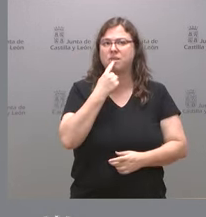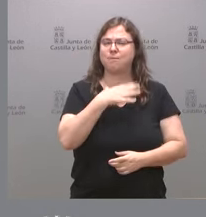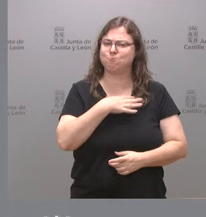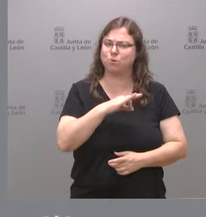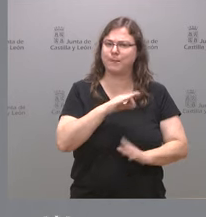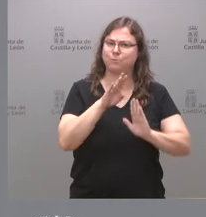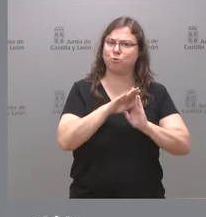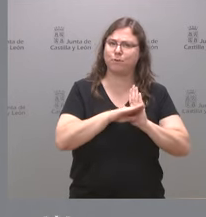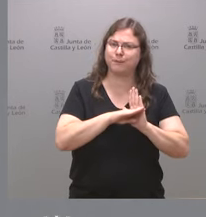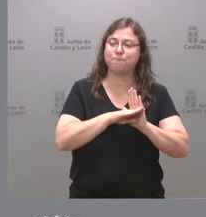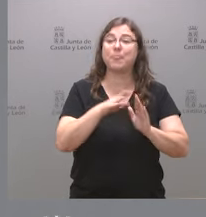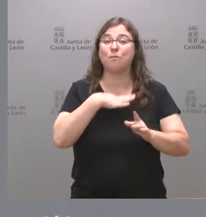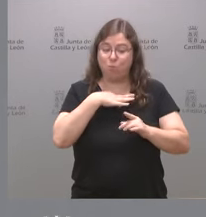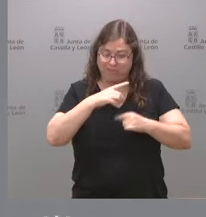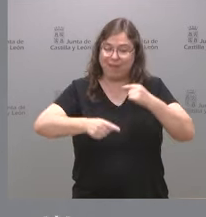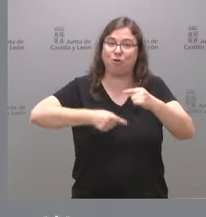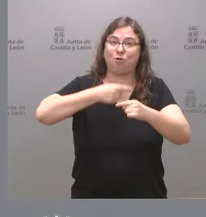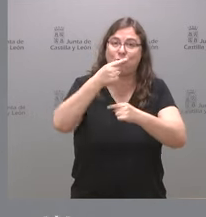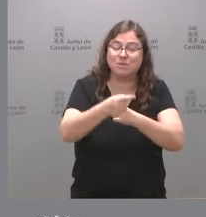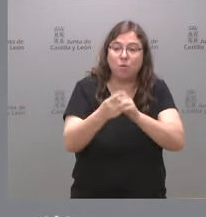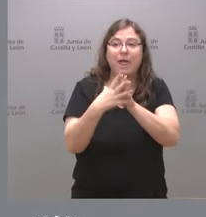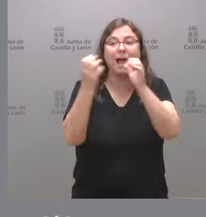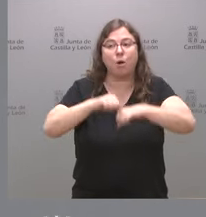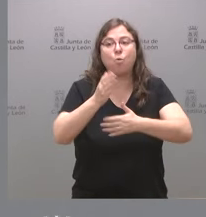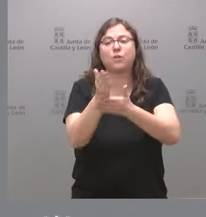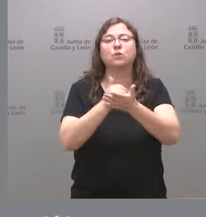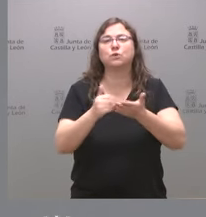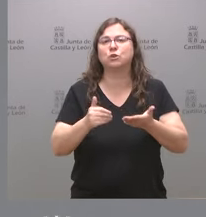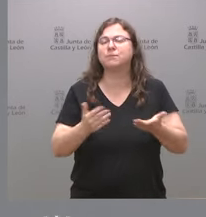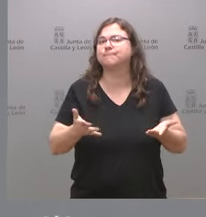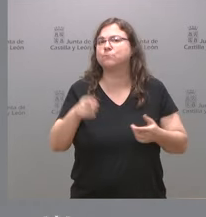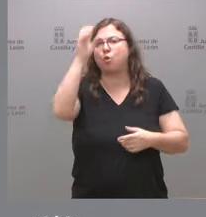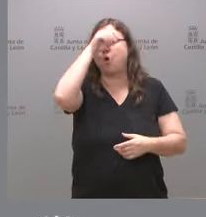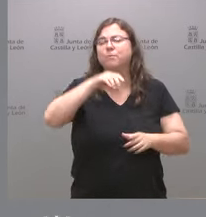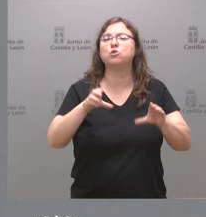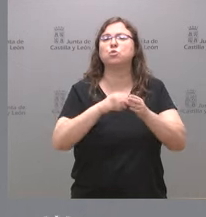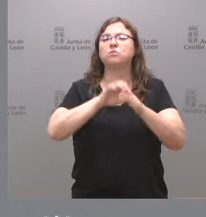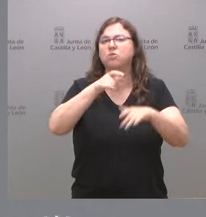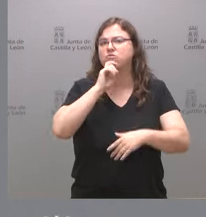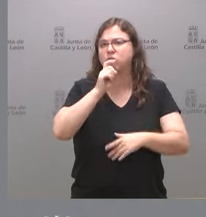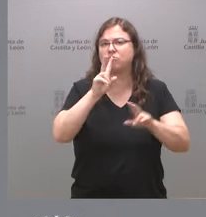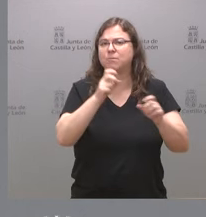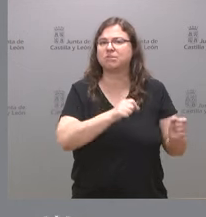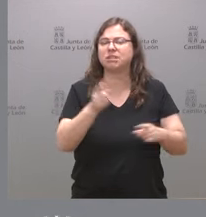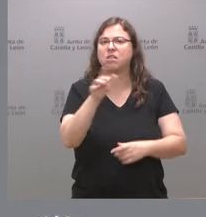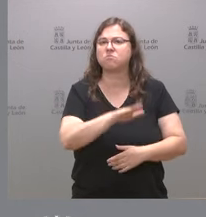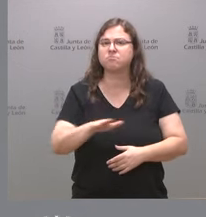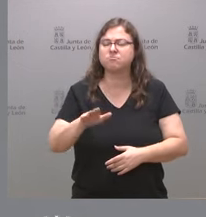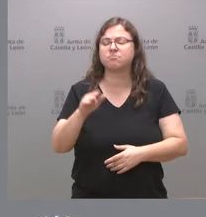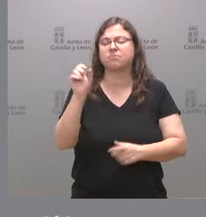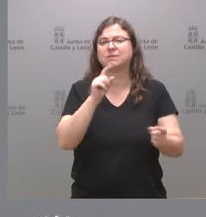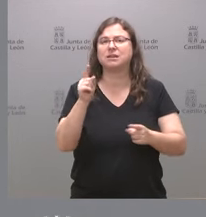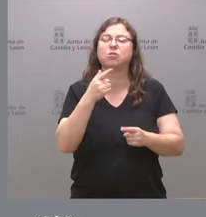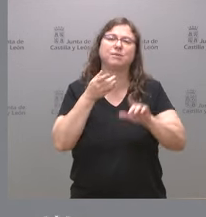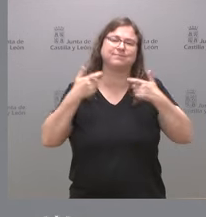condicionado, o sea, esto puede condicionar sus acuerdos autonómicos. No sé cuál es la postura que va a llevar la Junta de Castilla y León definitivamente a la conferencia